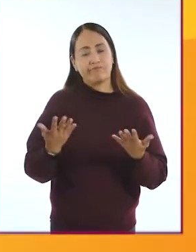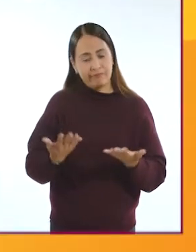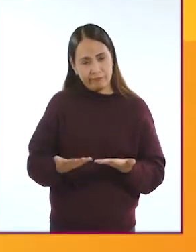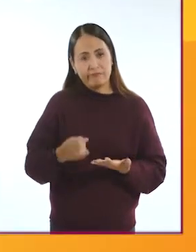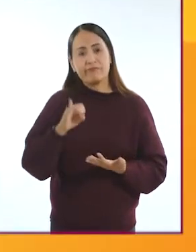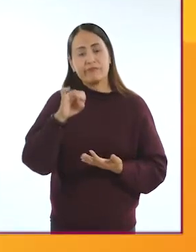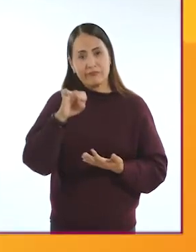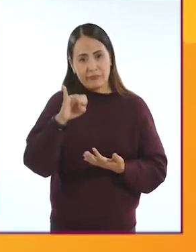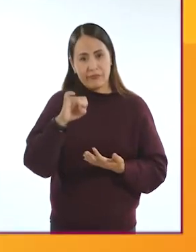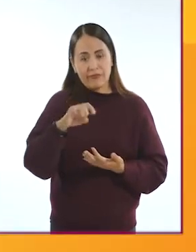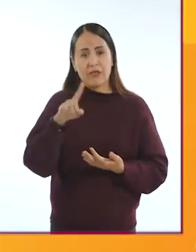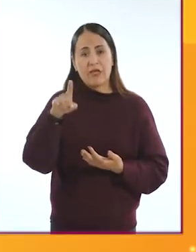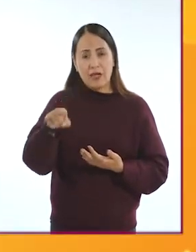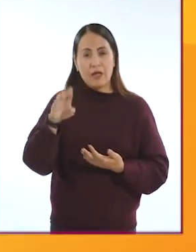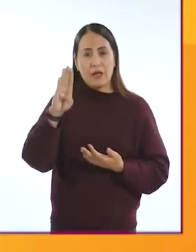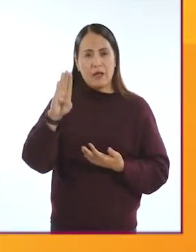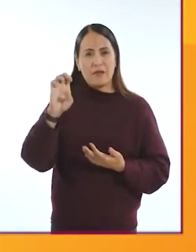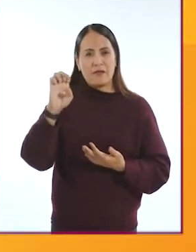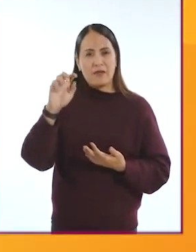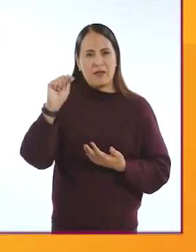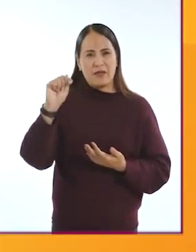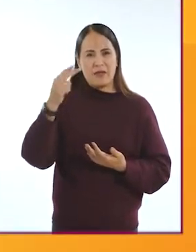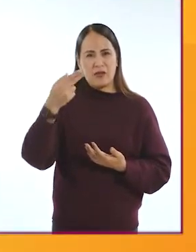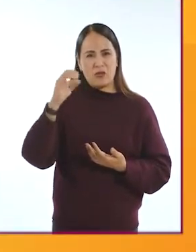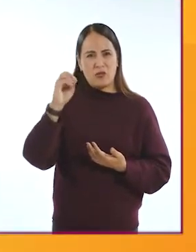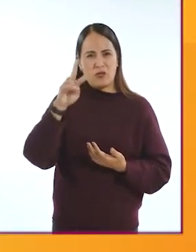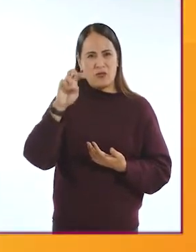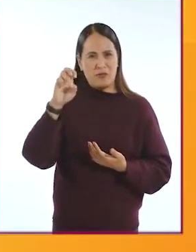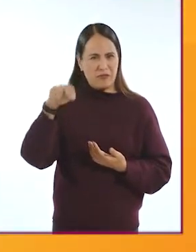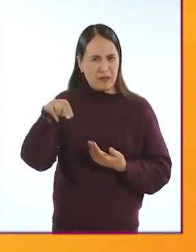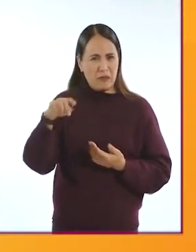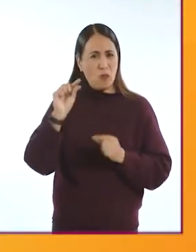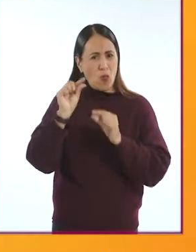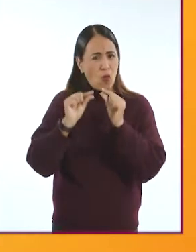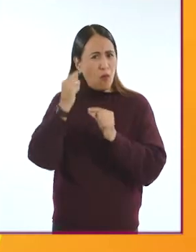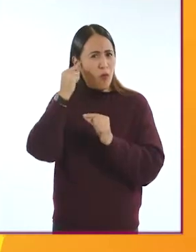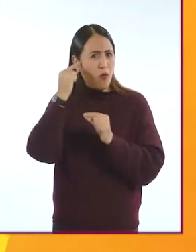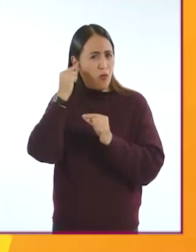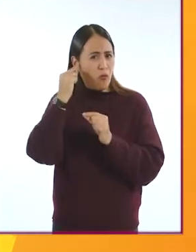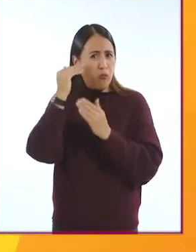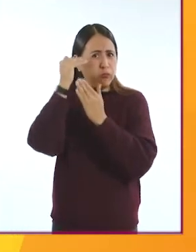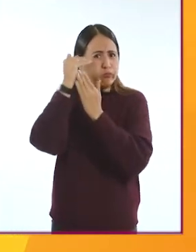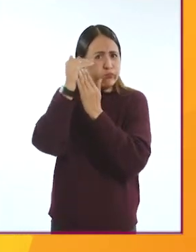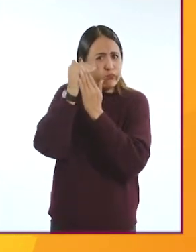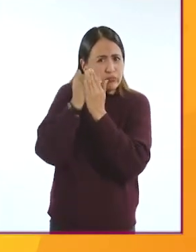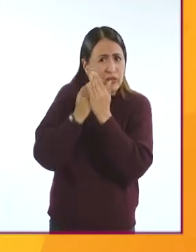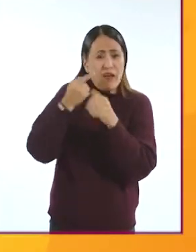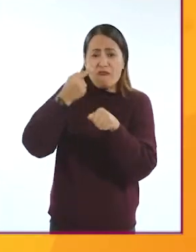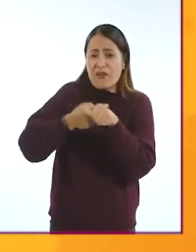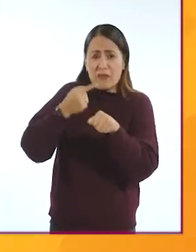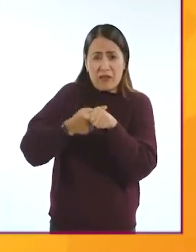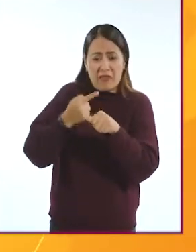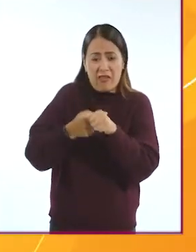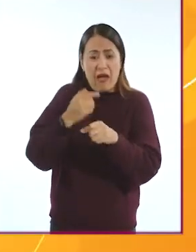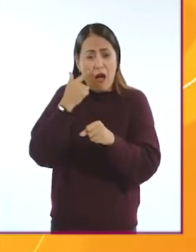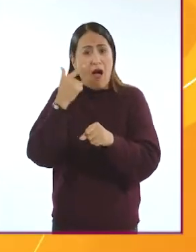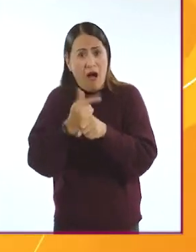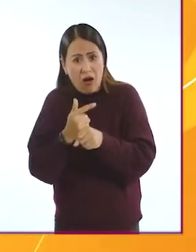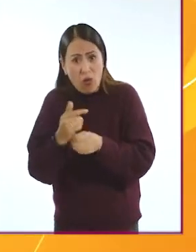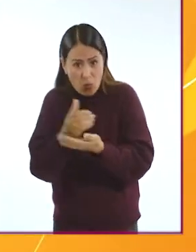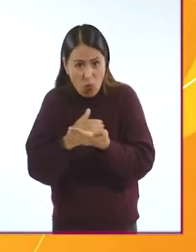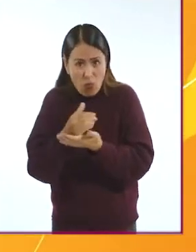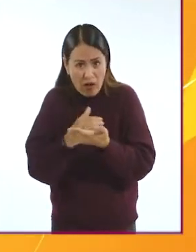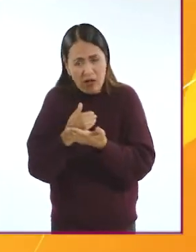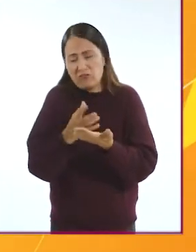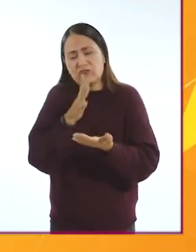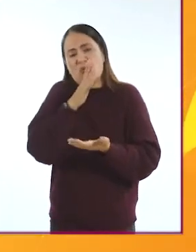Así es, Ludwig van Beethoven fue perdiendo la capacidad de oír debido a una enfermedad que en esa época no se podía diagnosticar. Pero